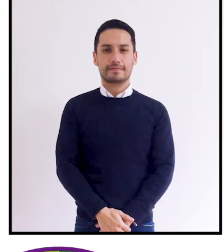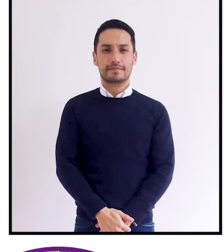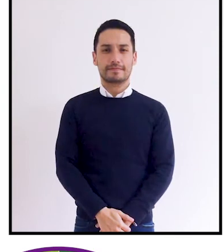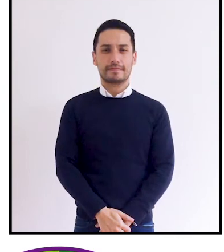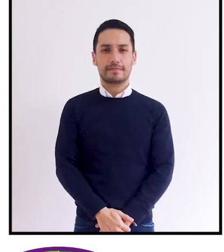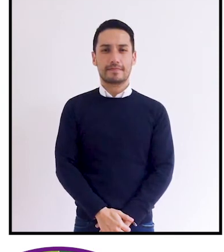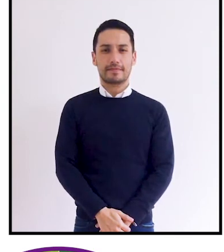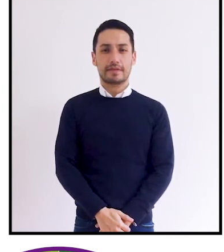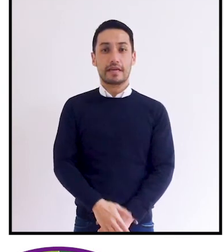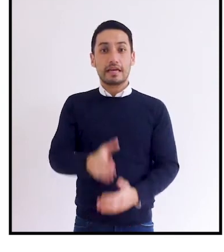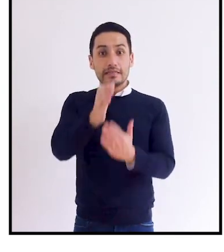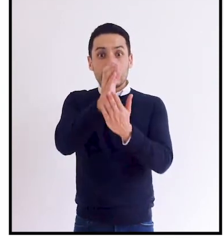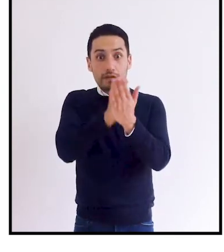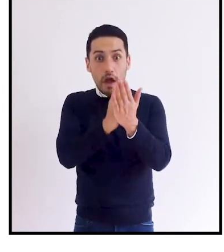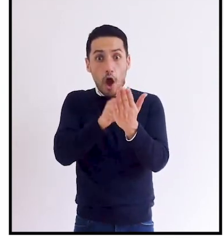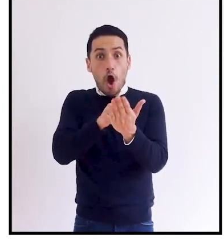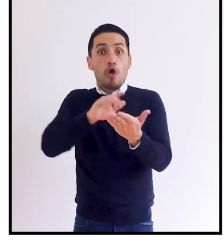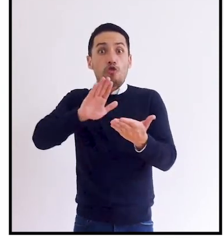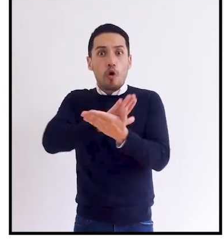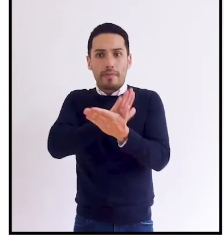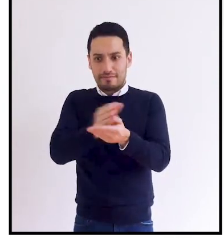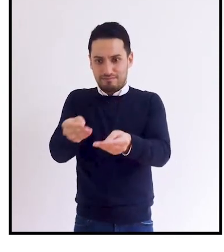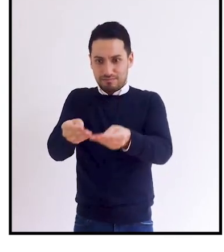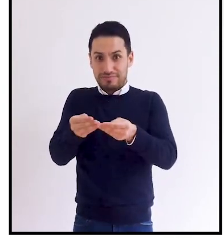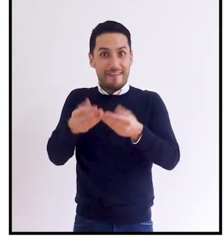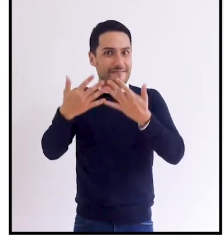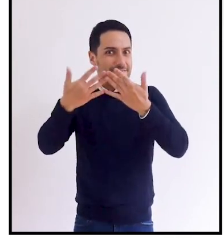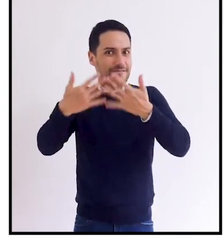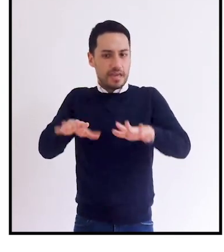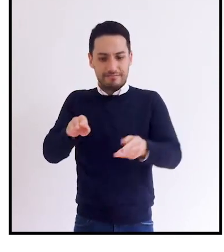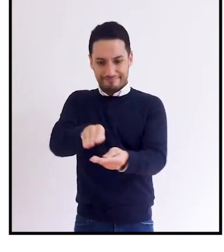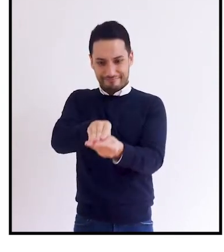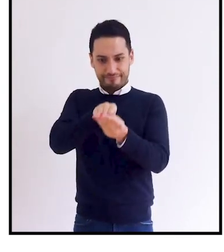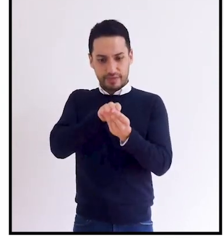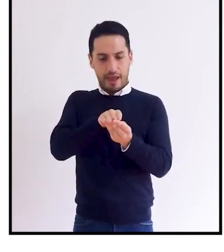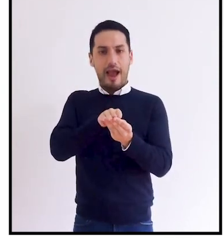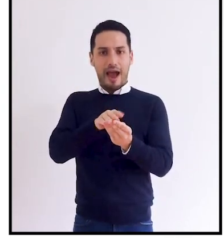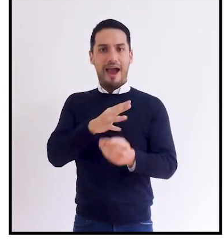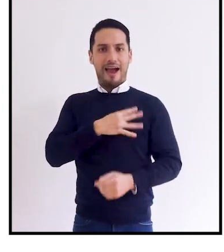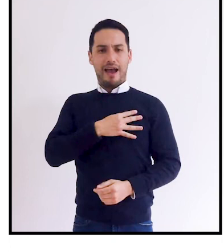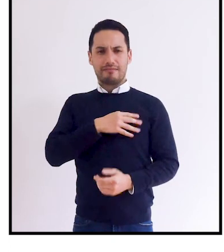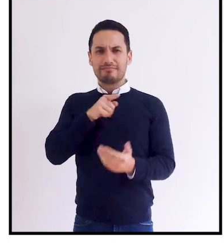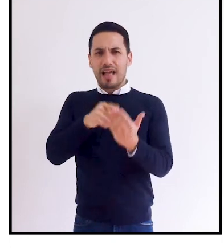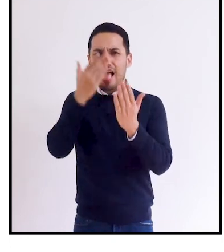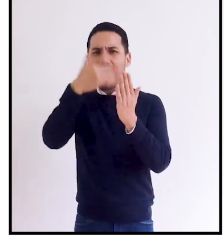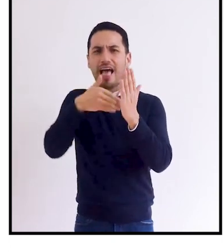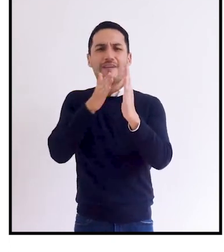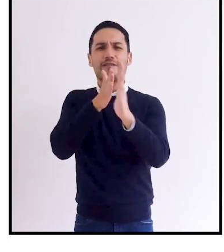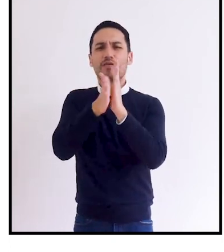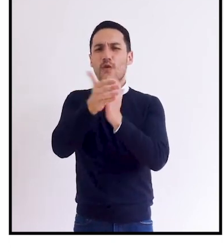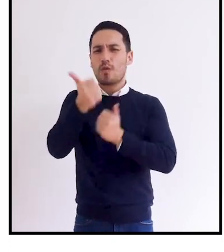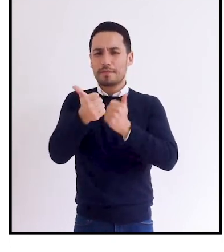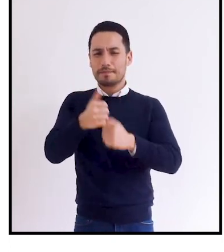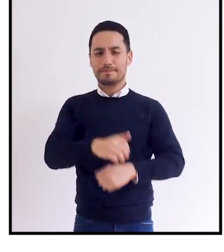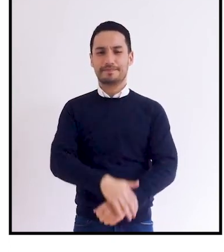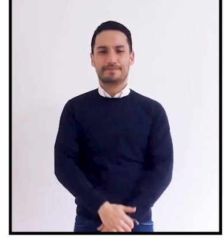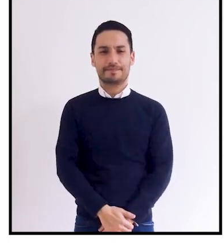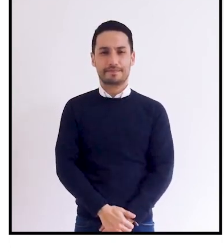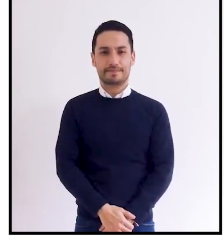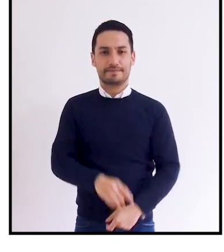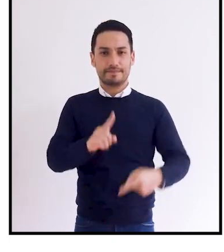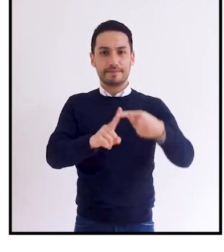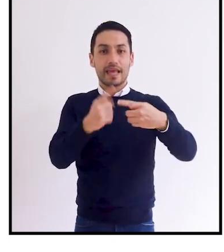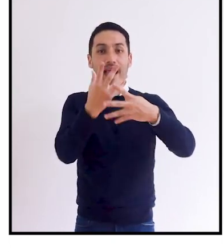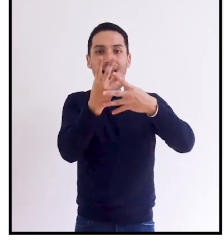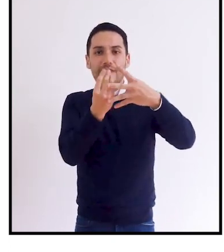El certificado es el documento que le entregan una vez termine el proceso. Este incluye la siguiente información. La